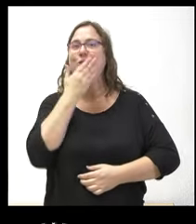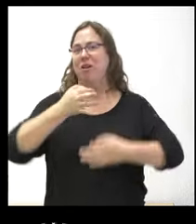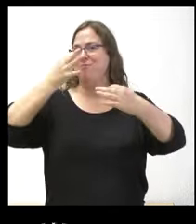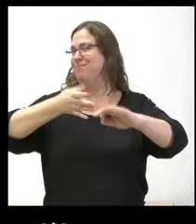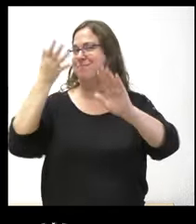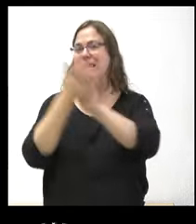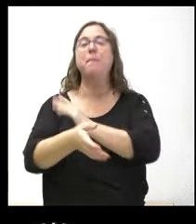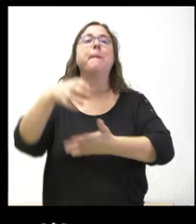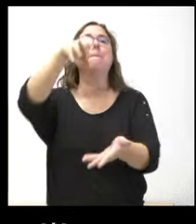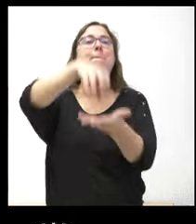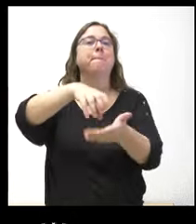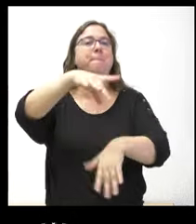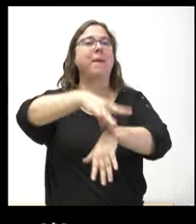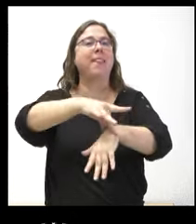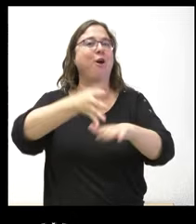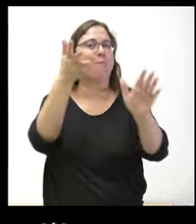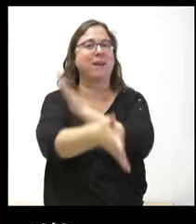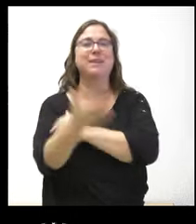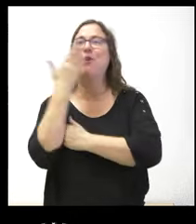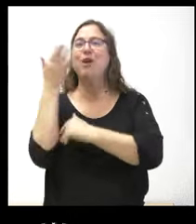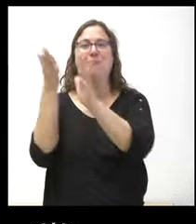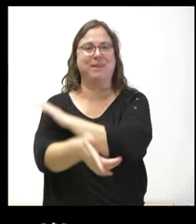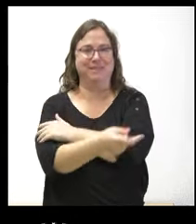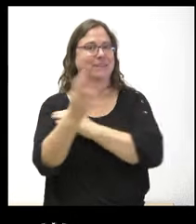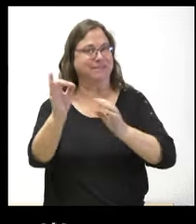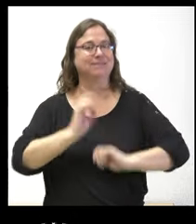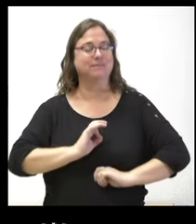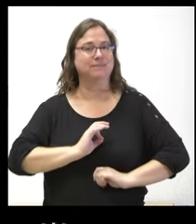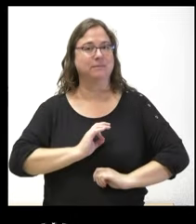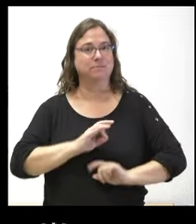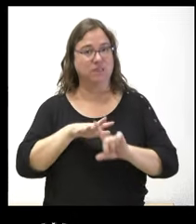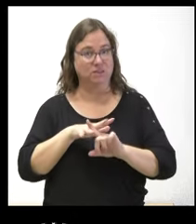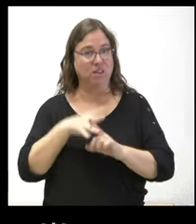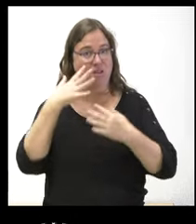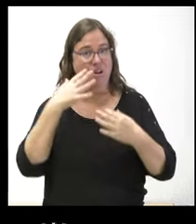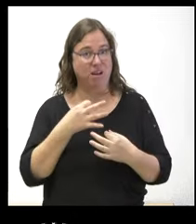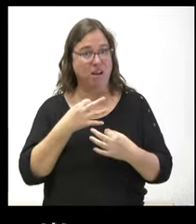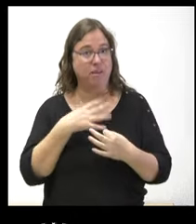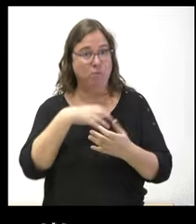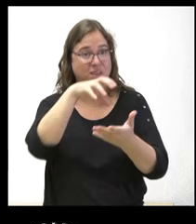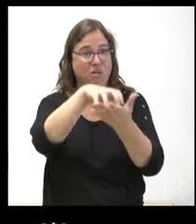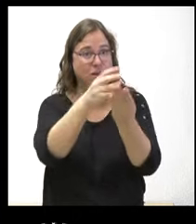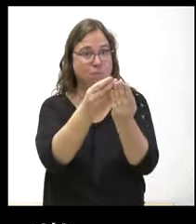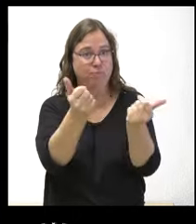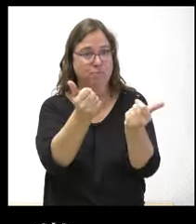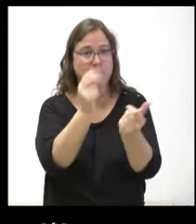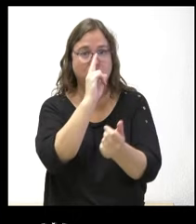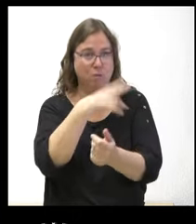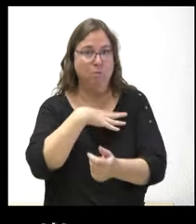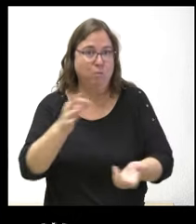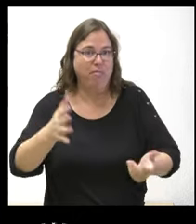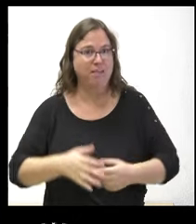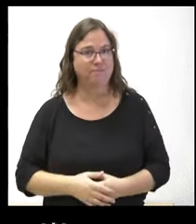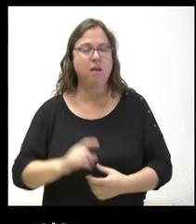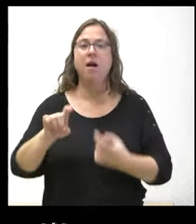consultorio y el colegio pero en la realidad va a llevar a que ese colegio pueda desaparecer en dos años todos los años